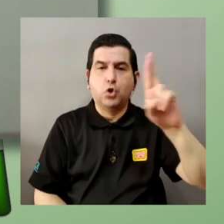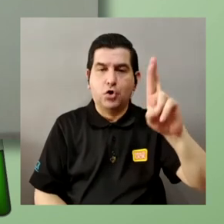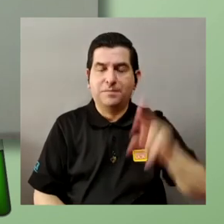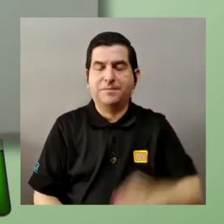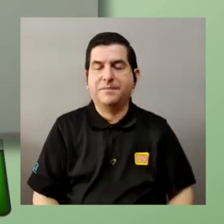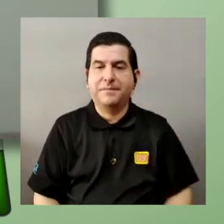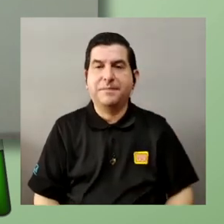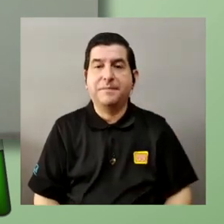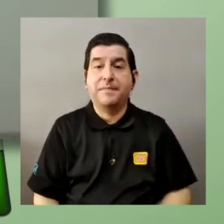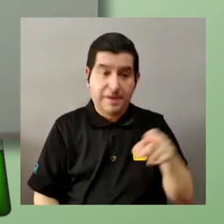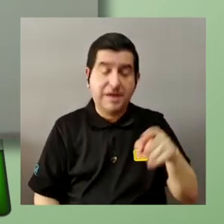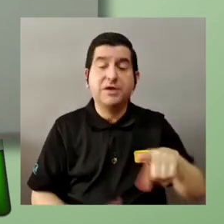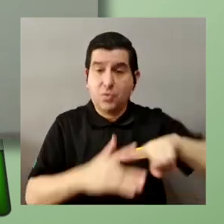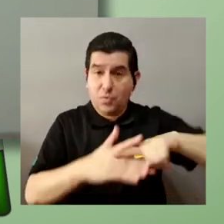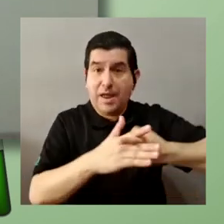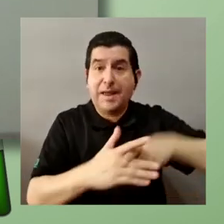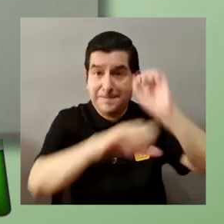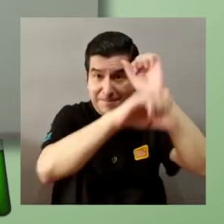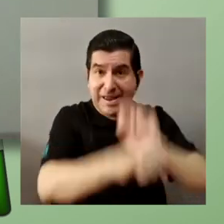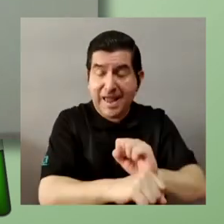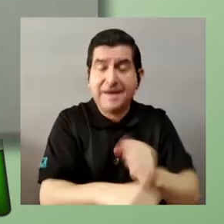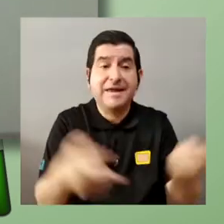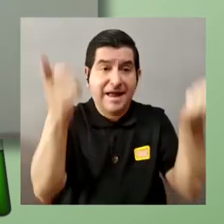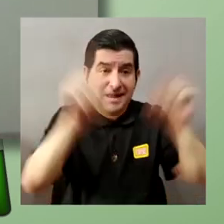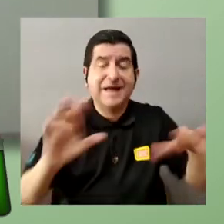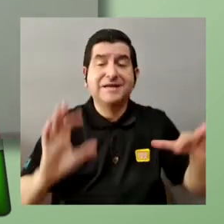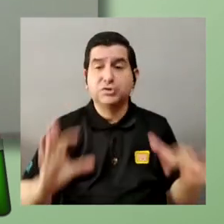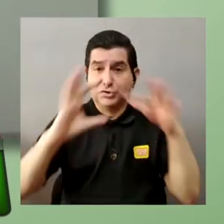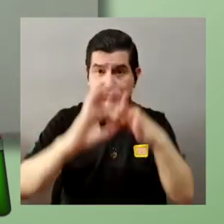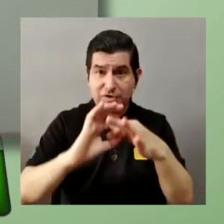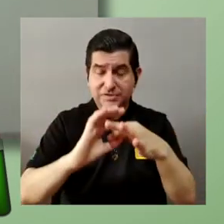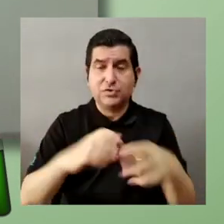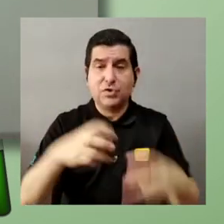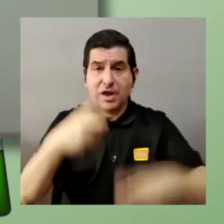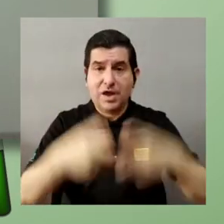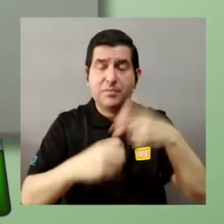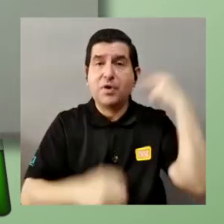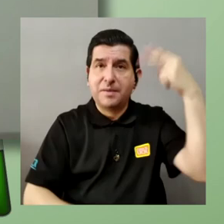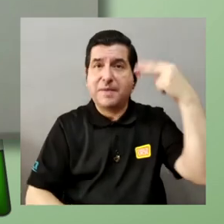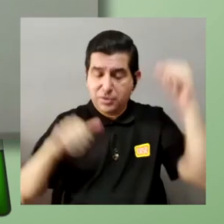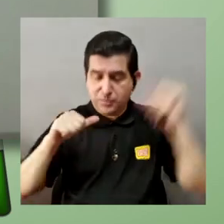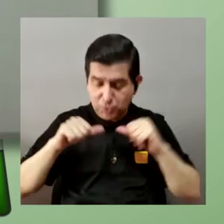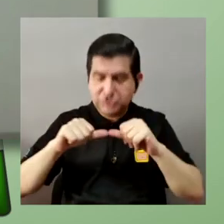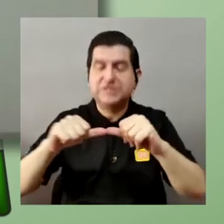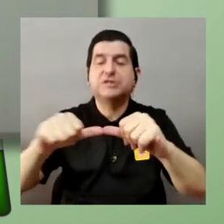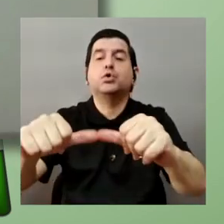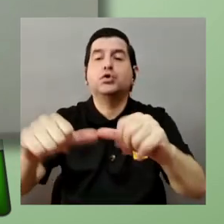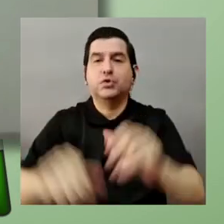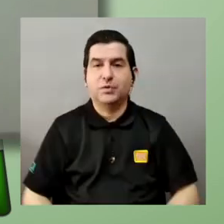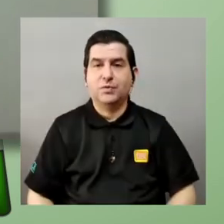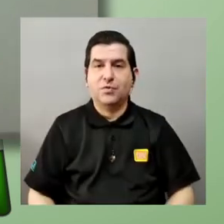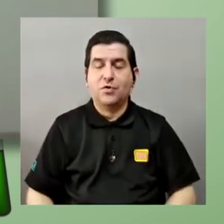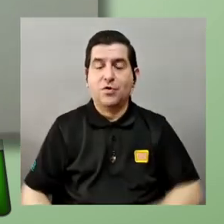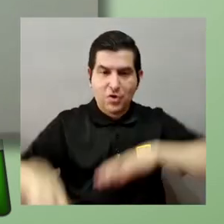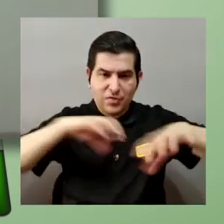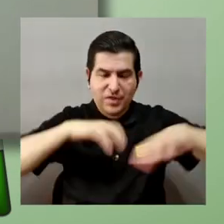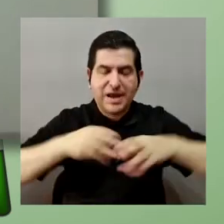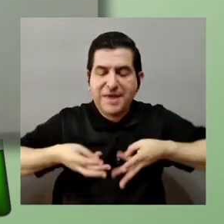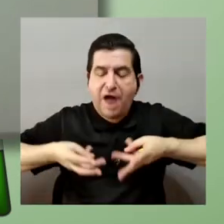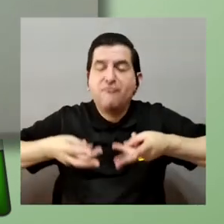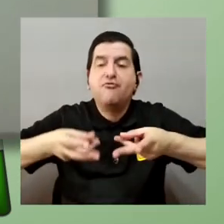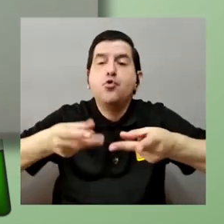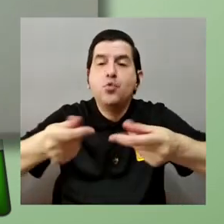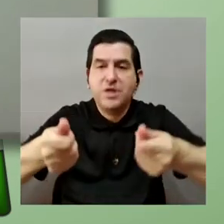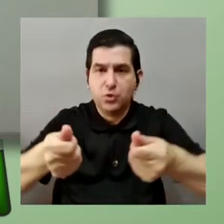de la mecánica clásica esos casos están relacionados con el problema de la hipótesis del continuo la